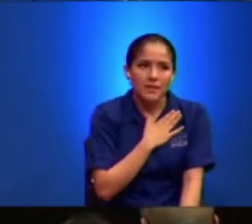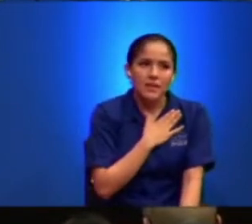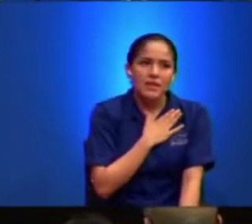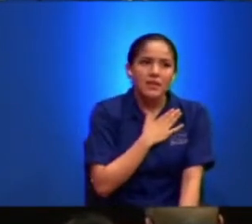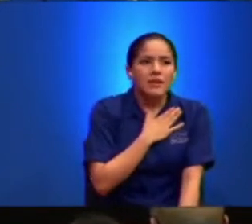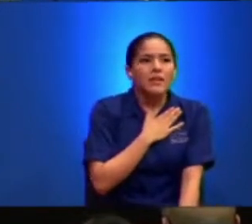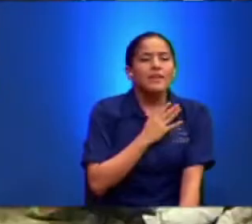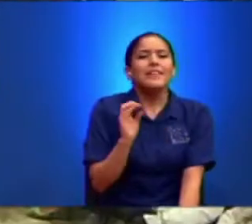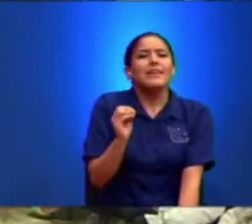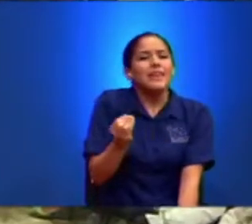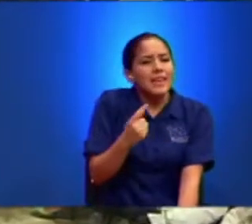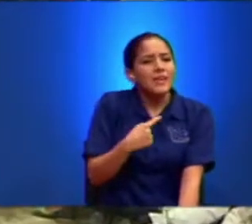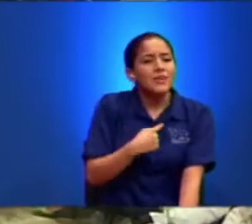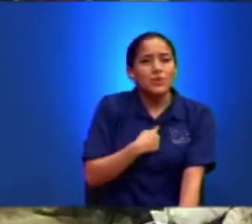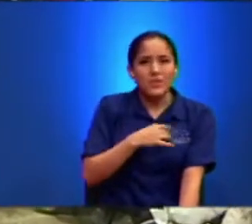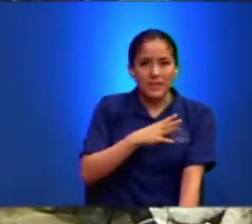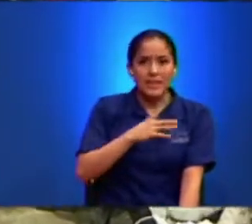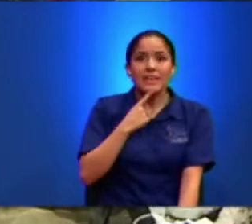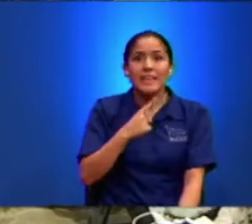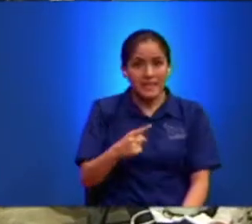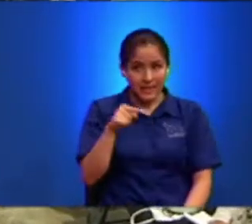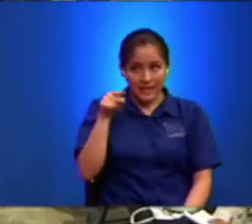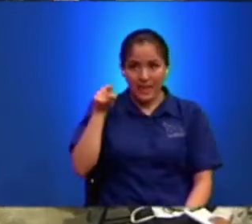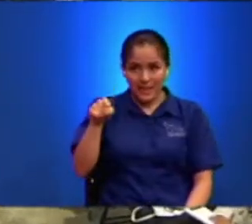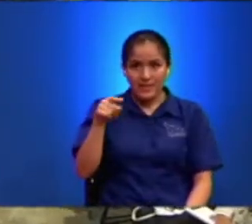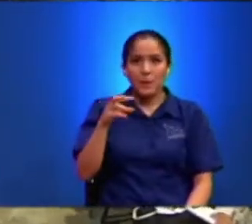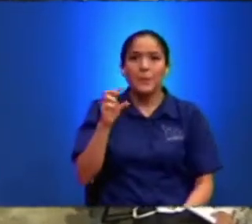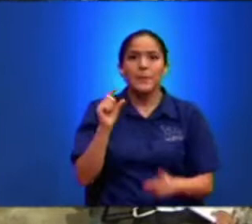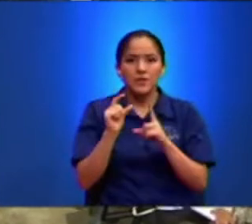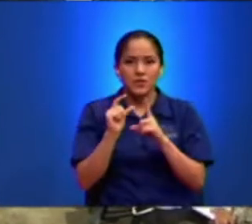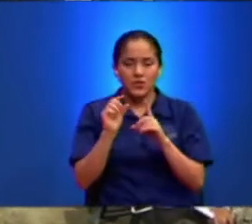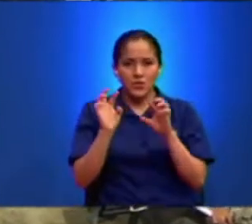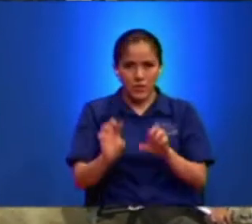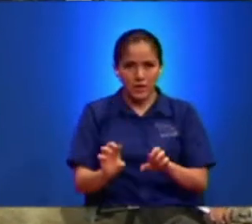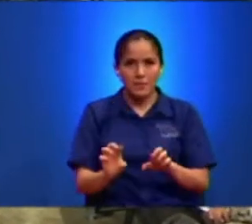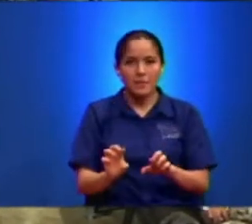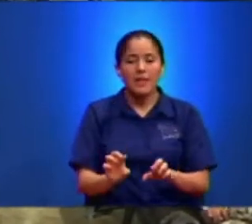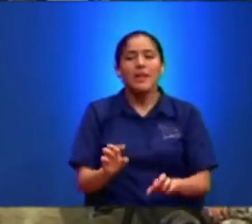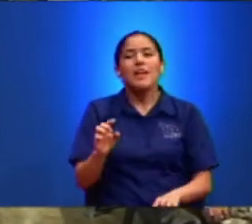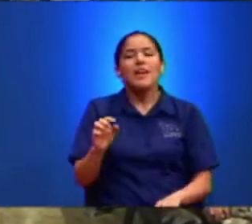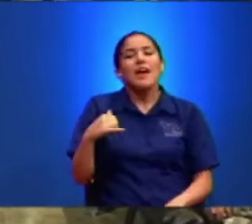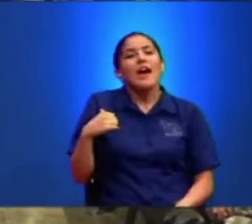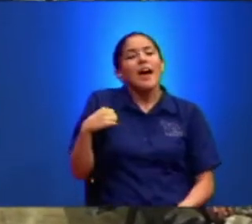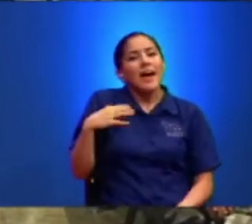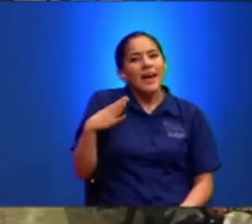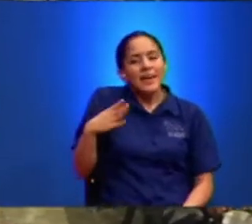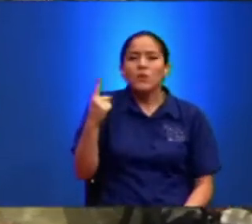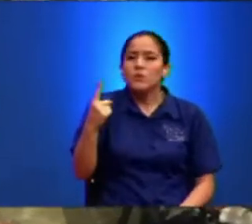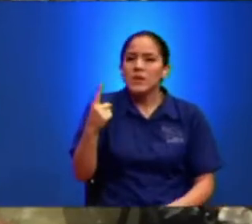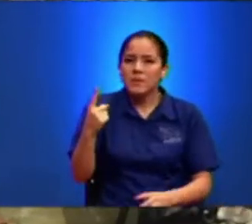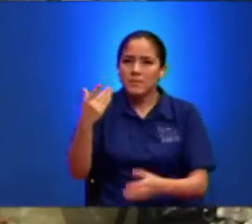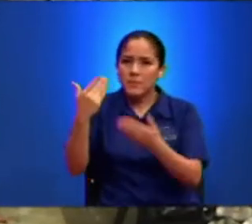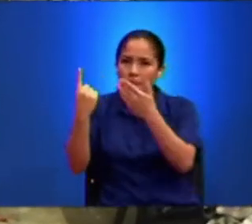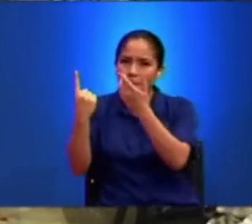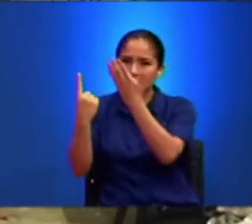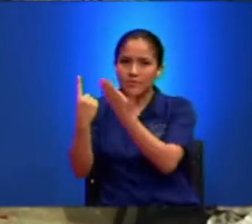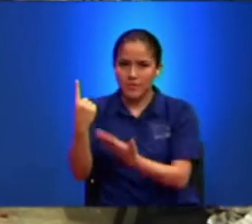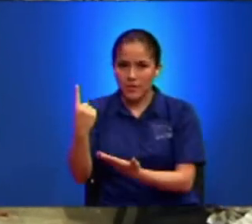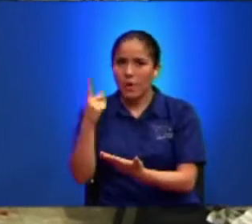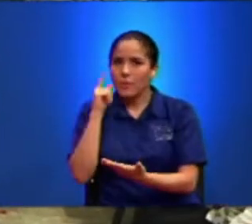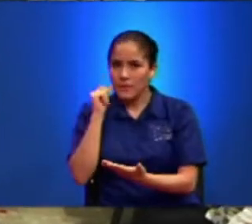Contestar A Esta Persona Si Si Dale Mire Hay Un Varón Que